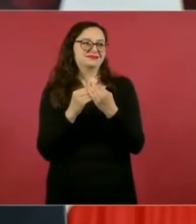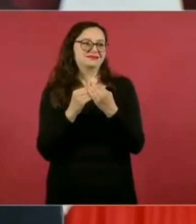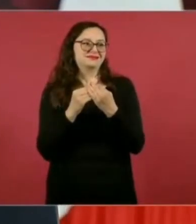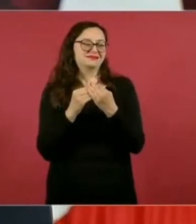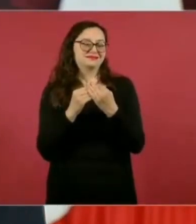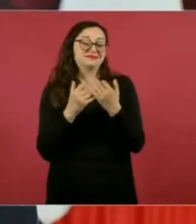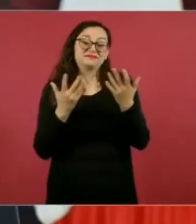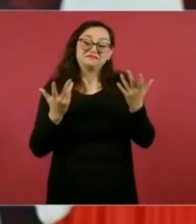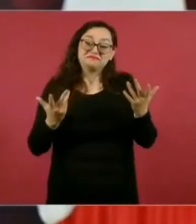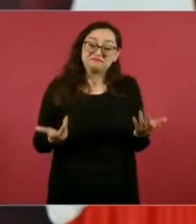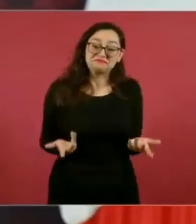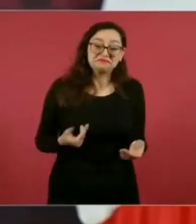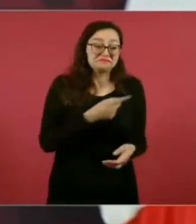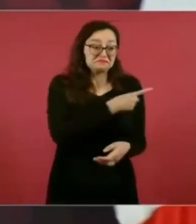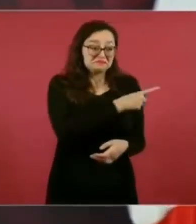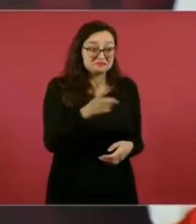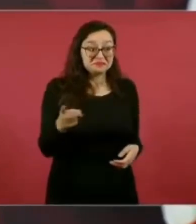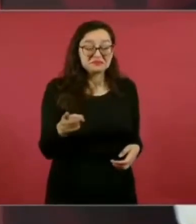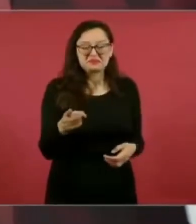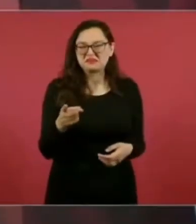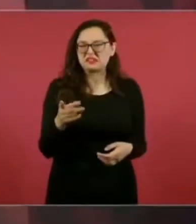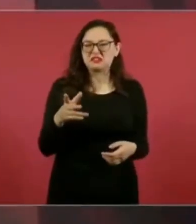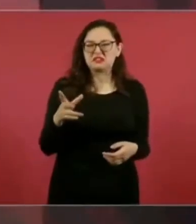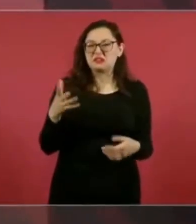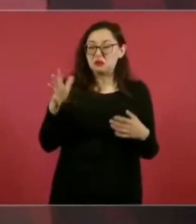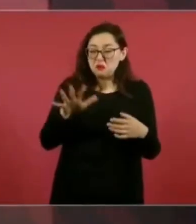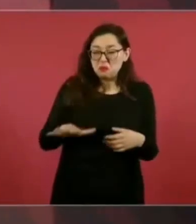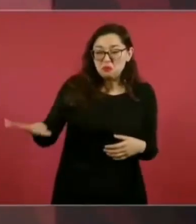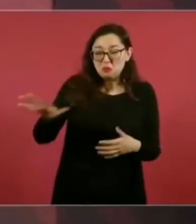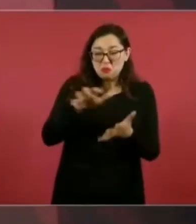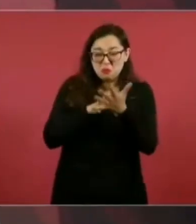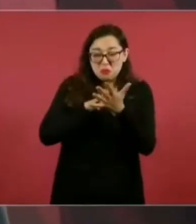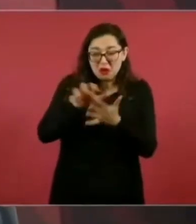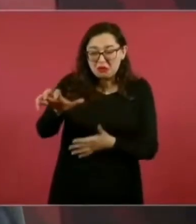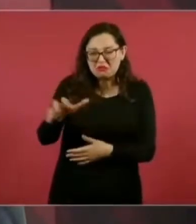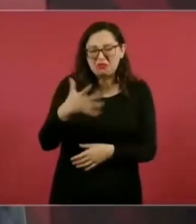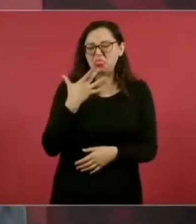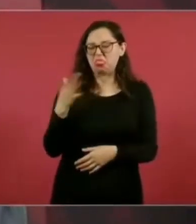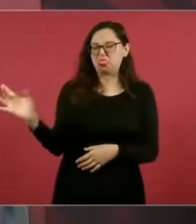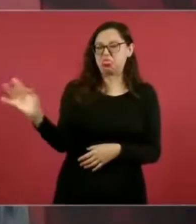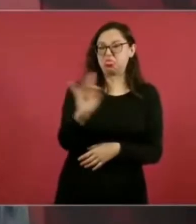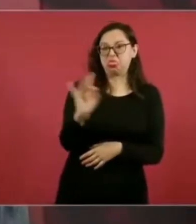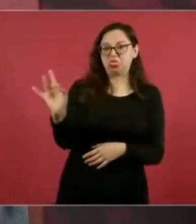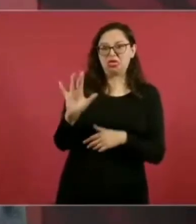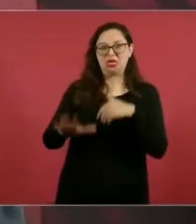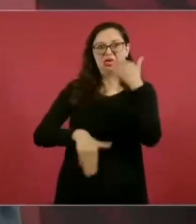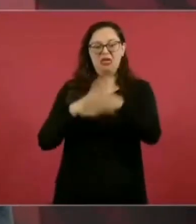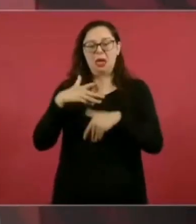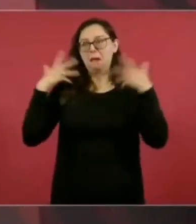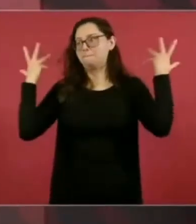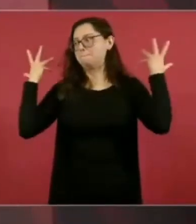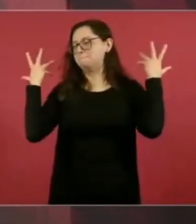Entonces, menopreciaron al pueblo y tengan para que aprendan.